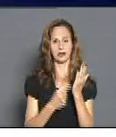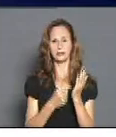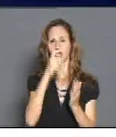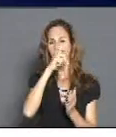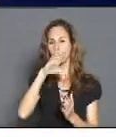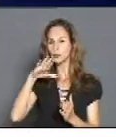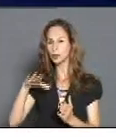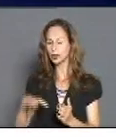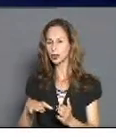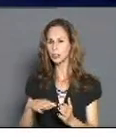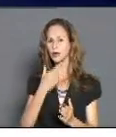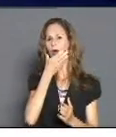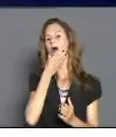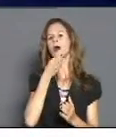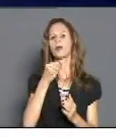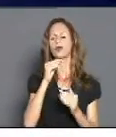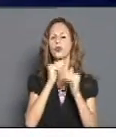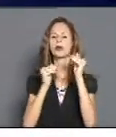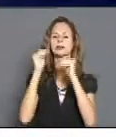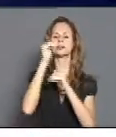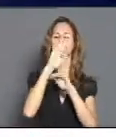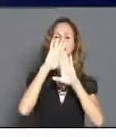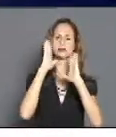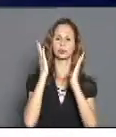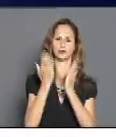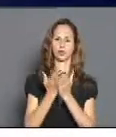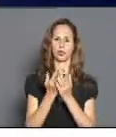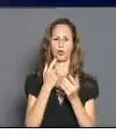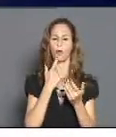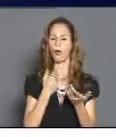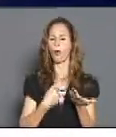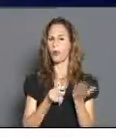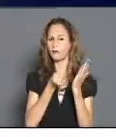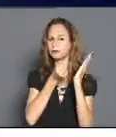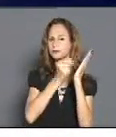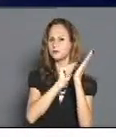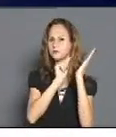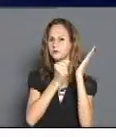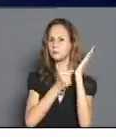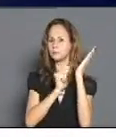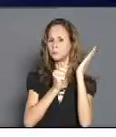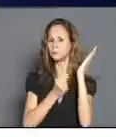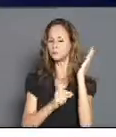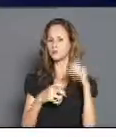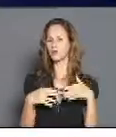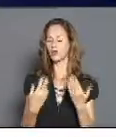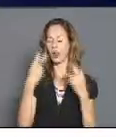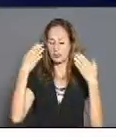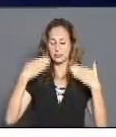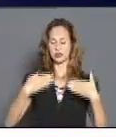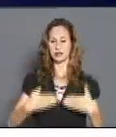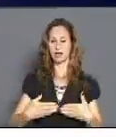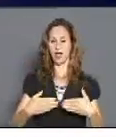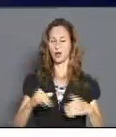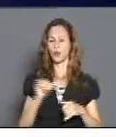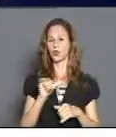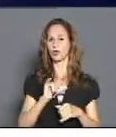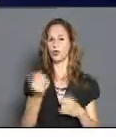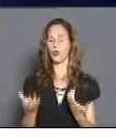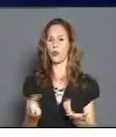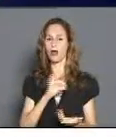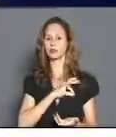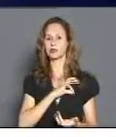adolescentes y jóvenes, específicamente en el aspecto de la salud y teniendo en cuenta los síntomas de la COVID. Ya aquí sí